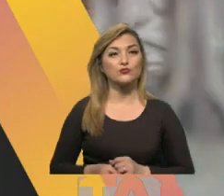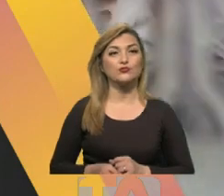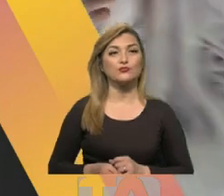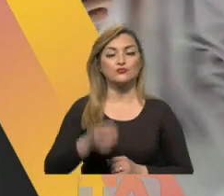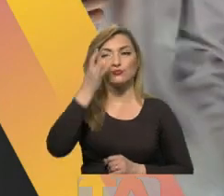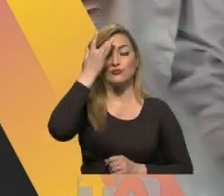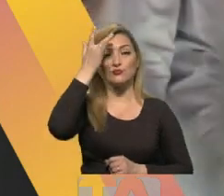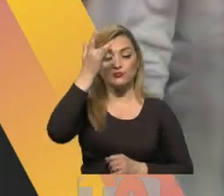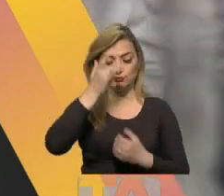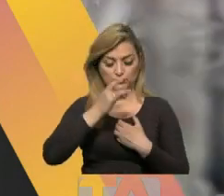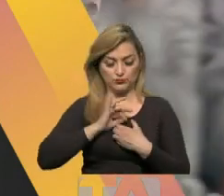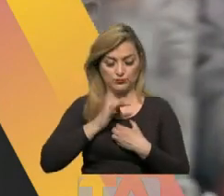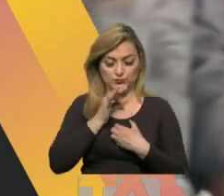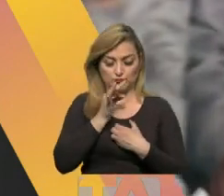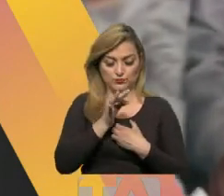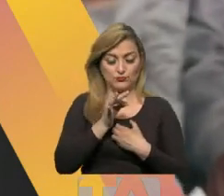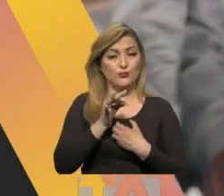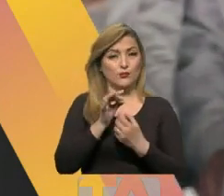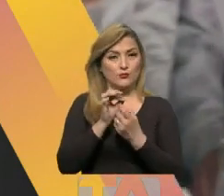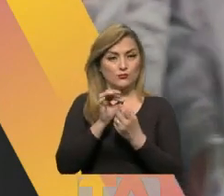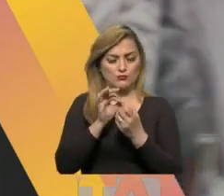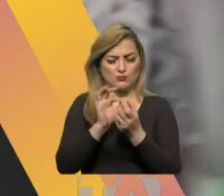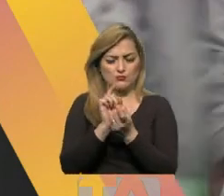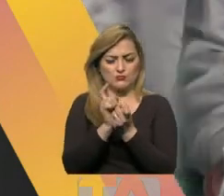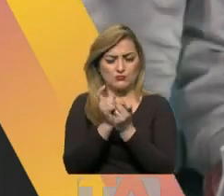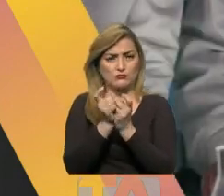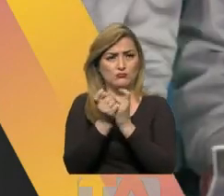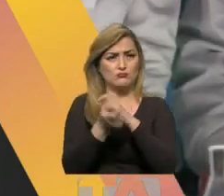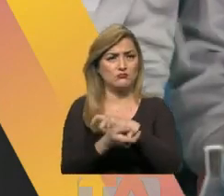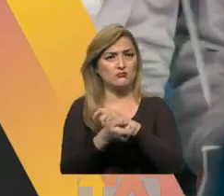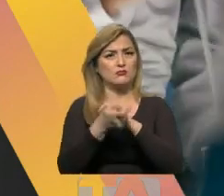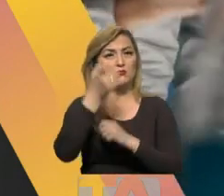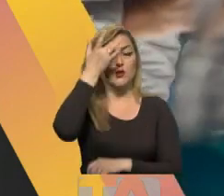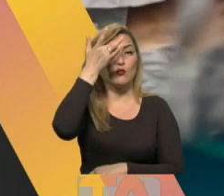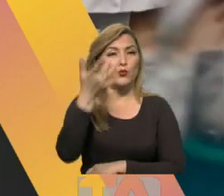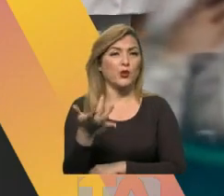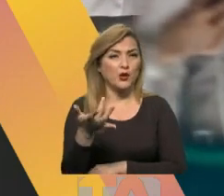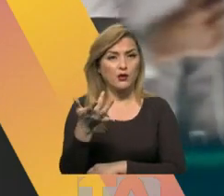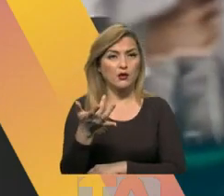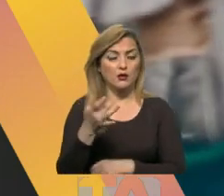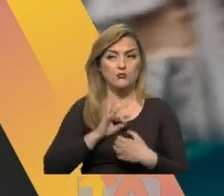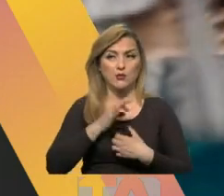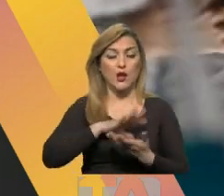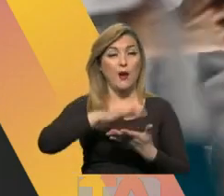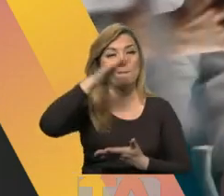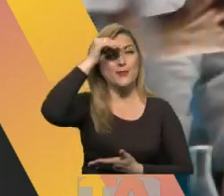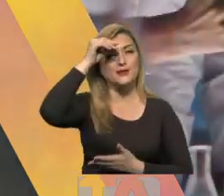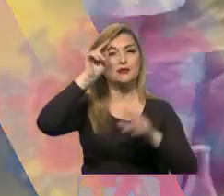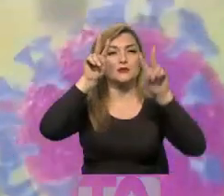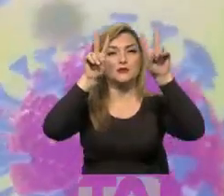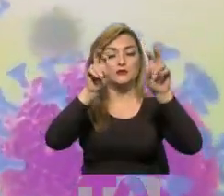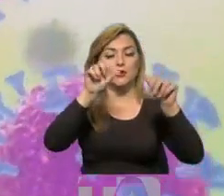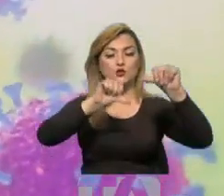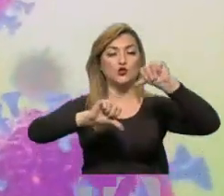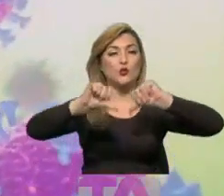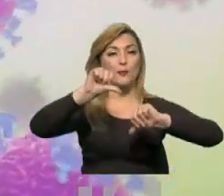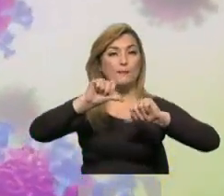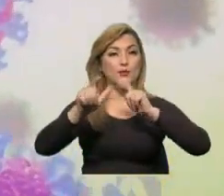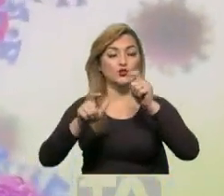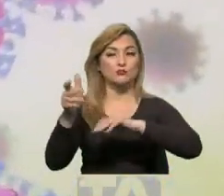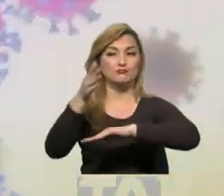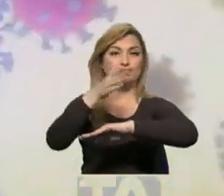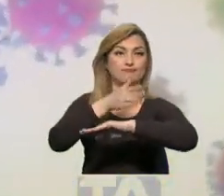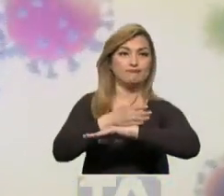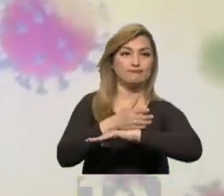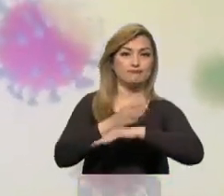pandemia nos ha dado una oportunidad de aprender muchos conceptos científicos que tal vez ustedes en su casa no conocían. Por ejemplo, las personas antes de la pandemia